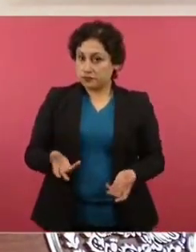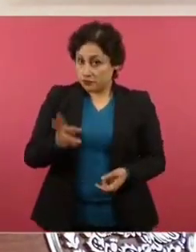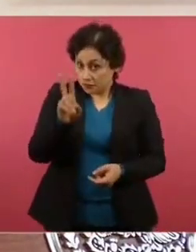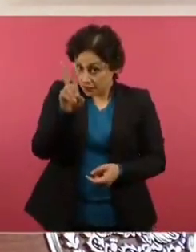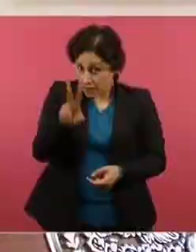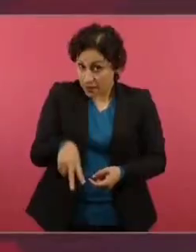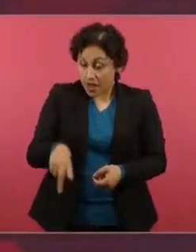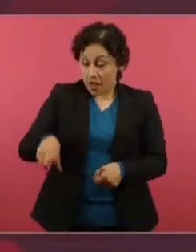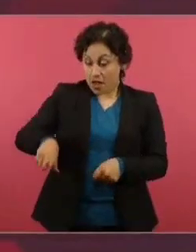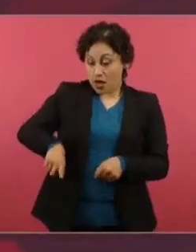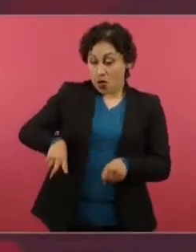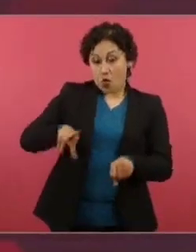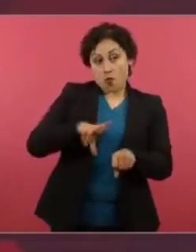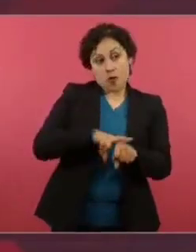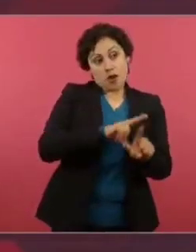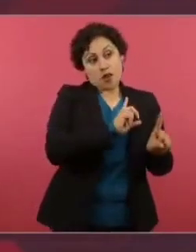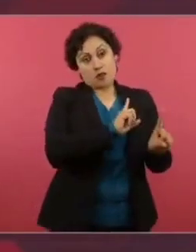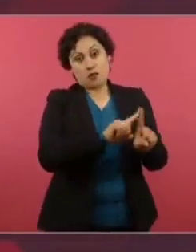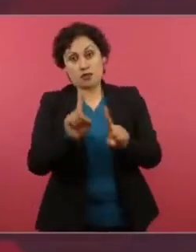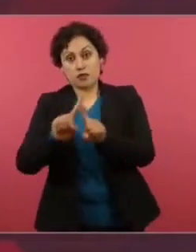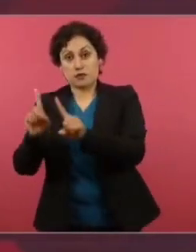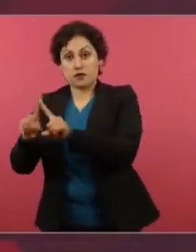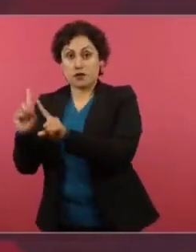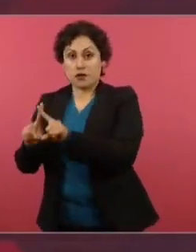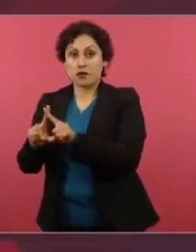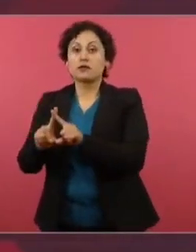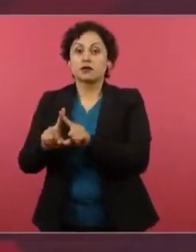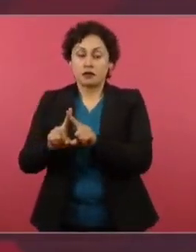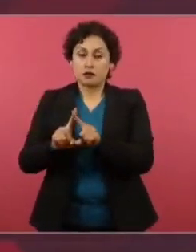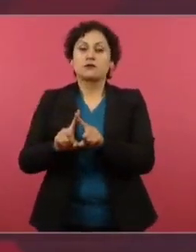influencia?